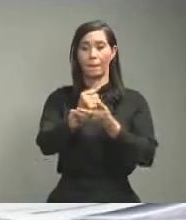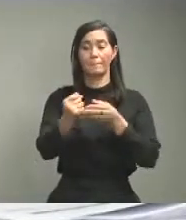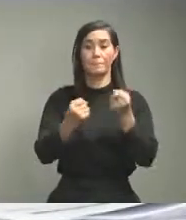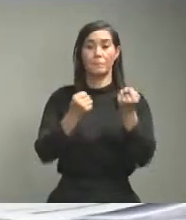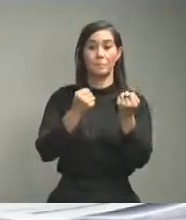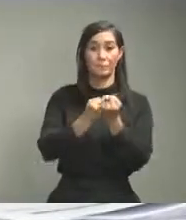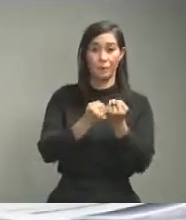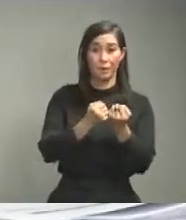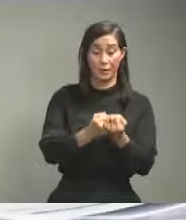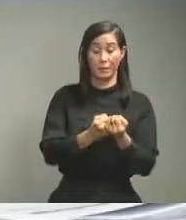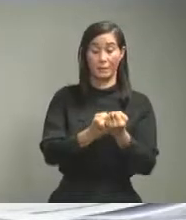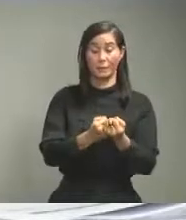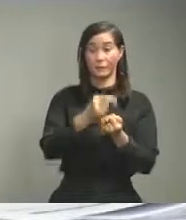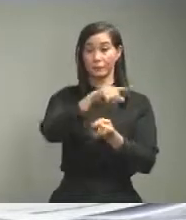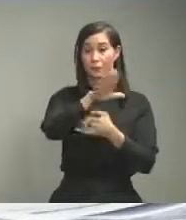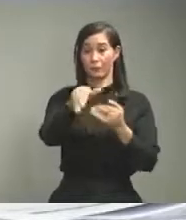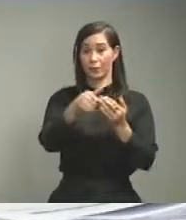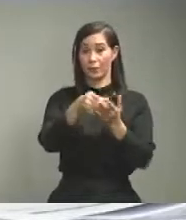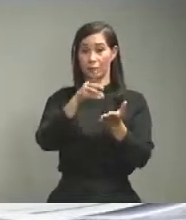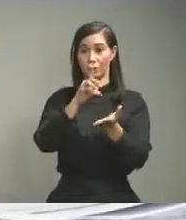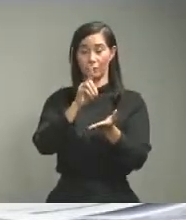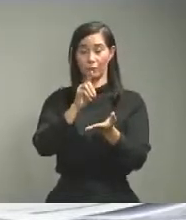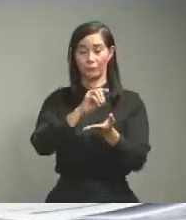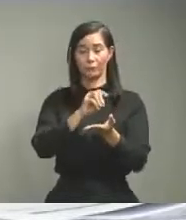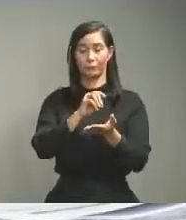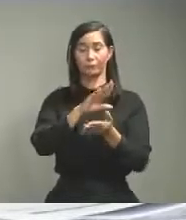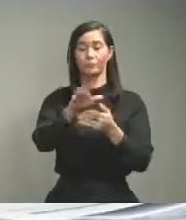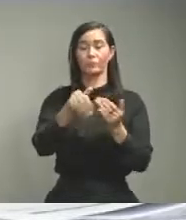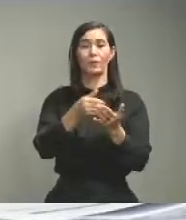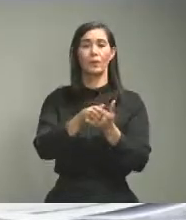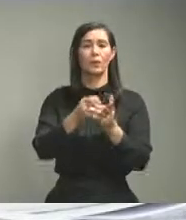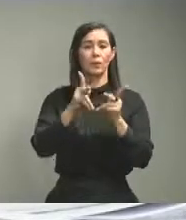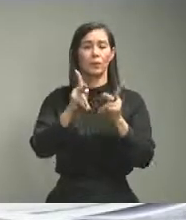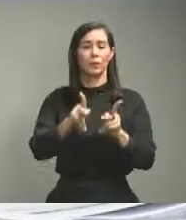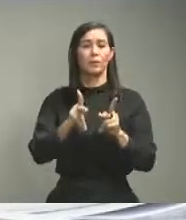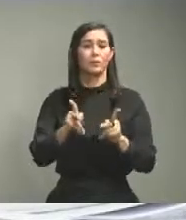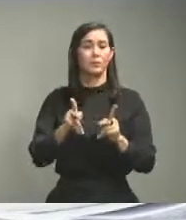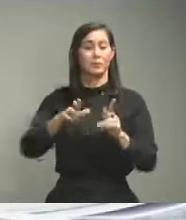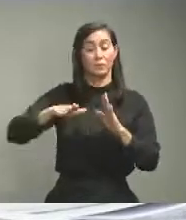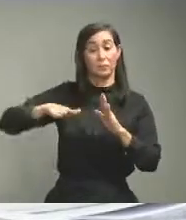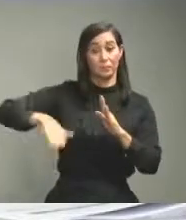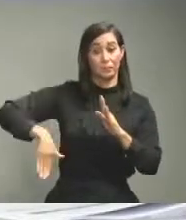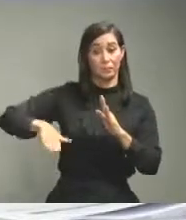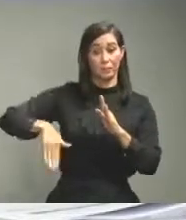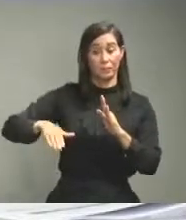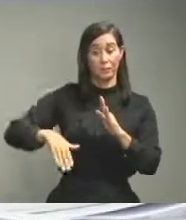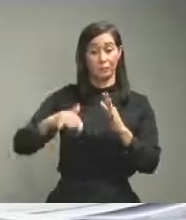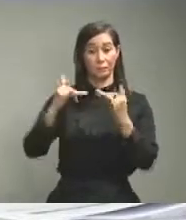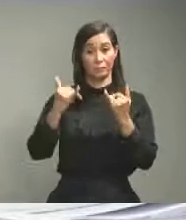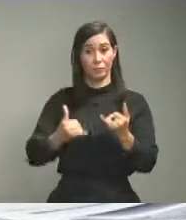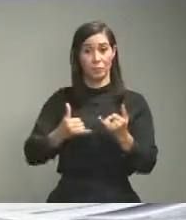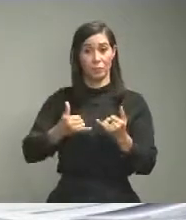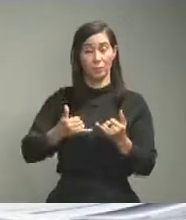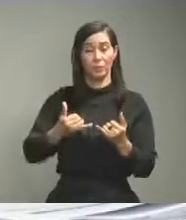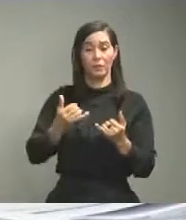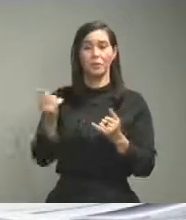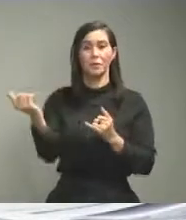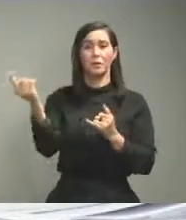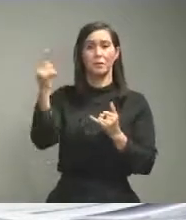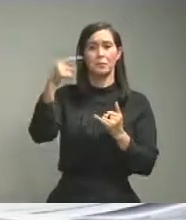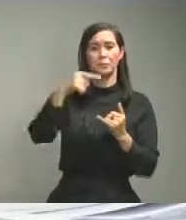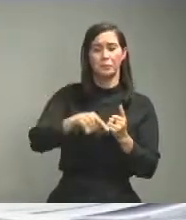sin uso prácticamente por ausencia de los insumos y que ahora va a poder